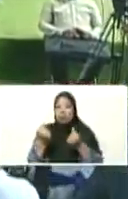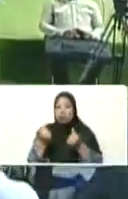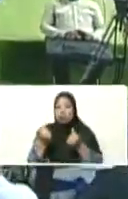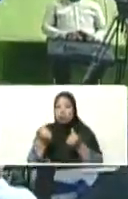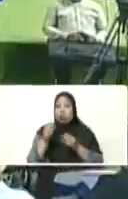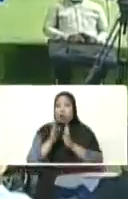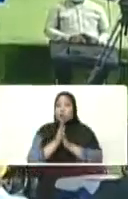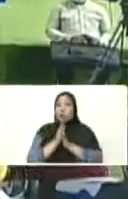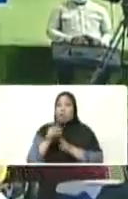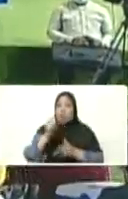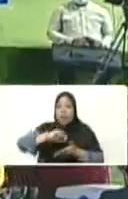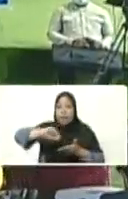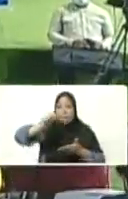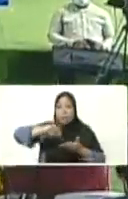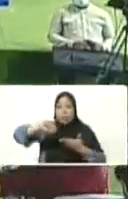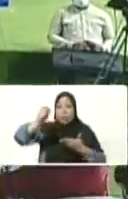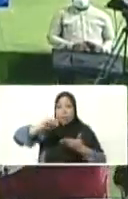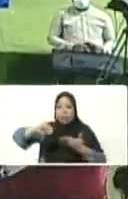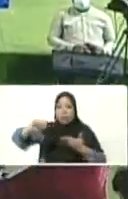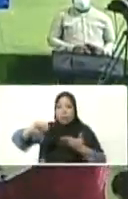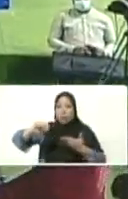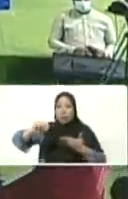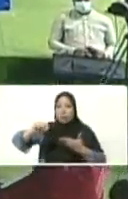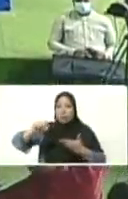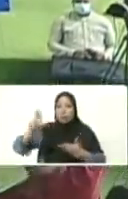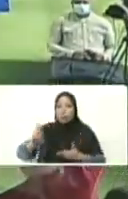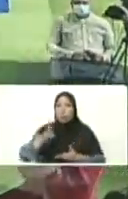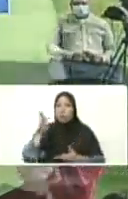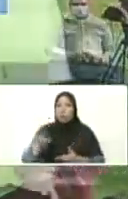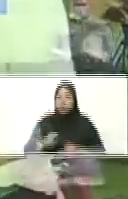lapicero, Escalona, de los que yo uso.